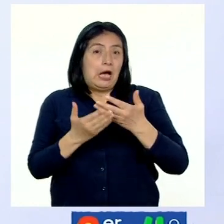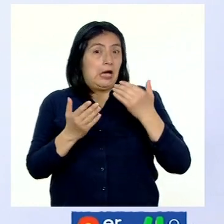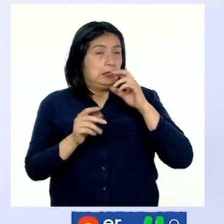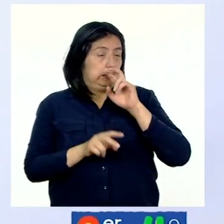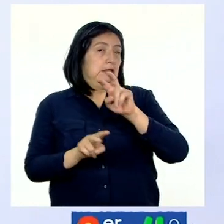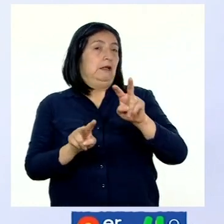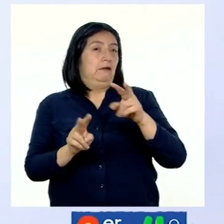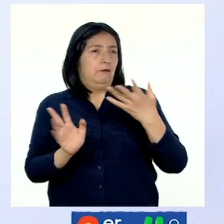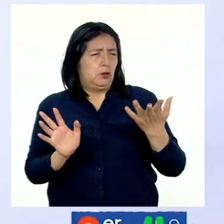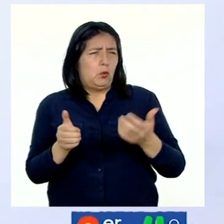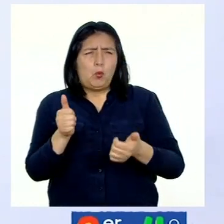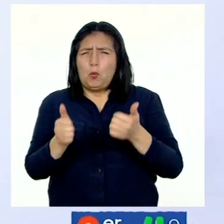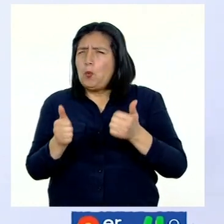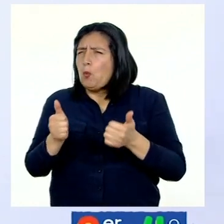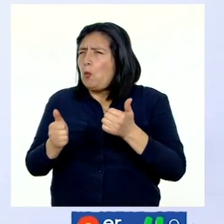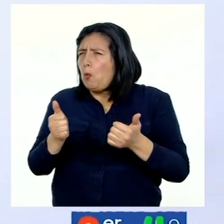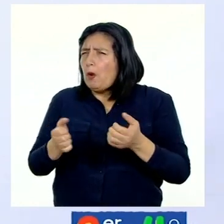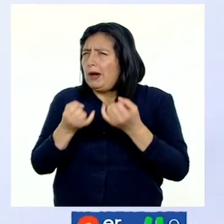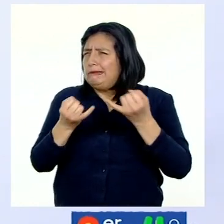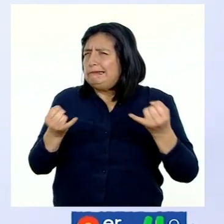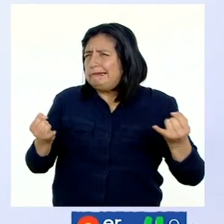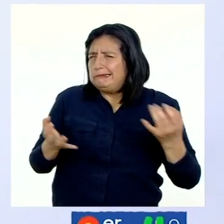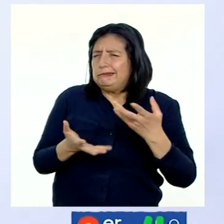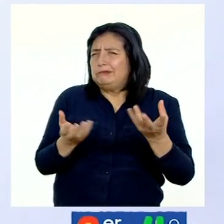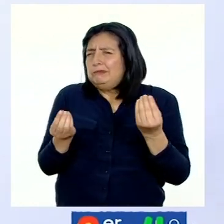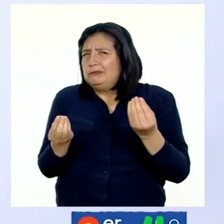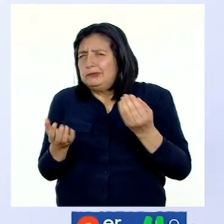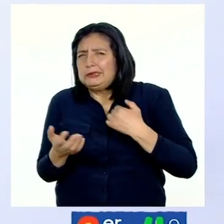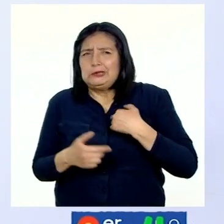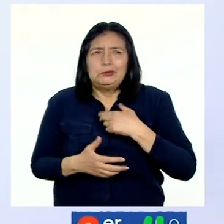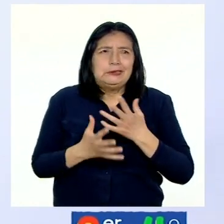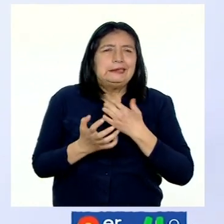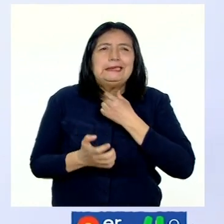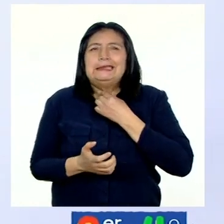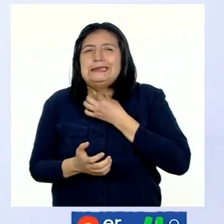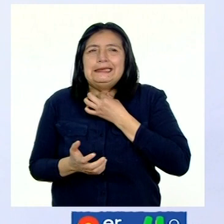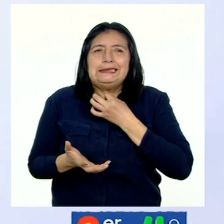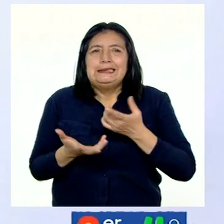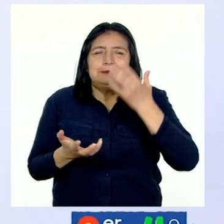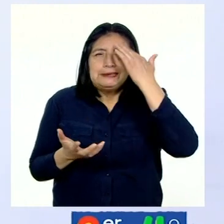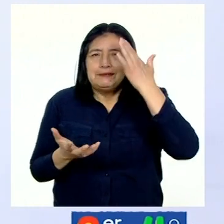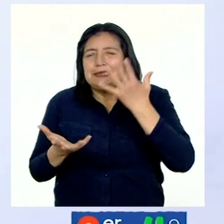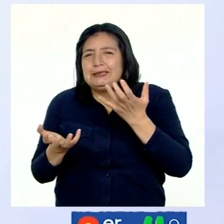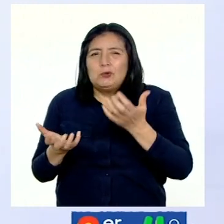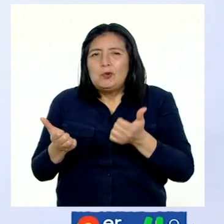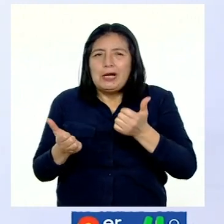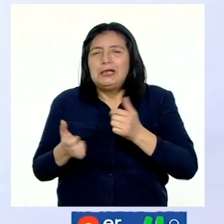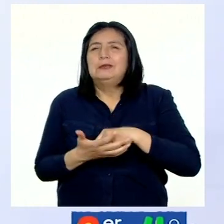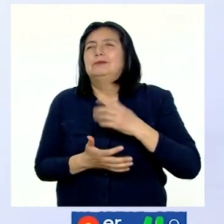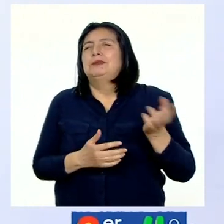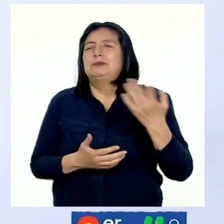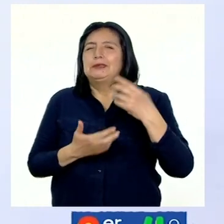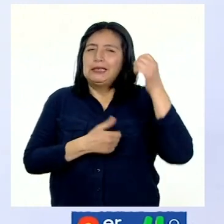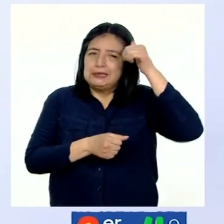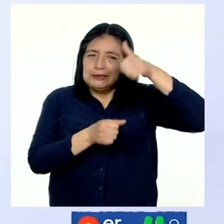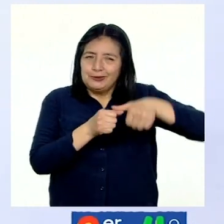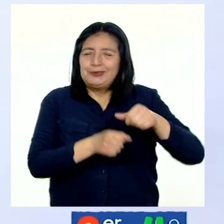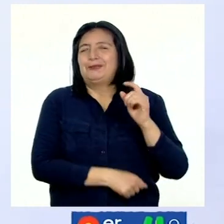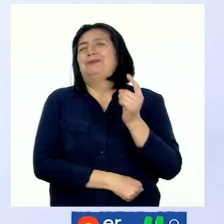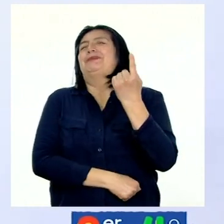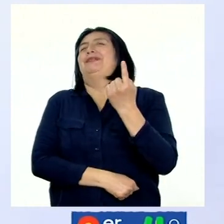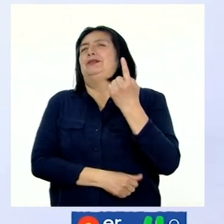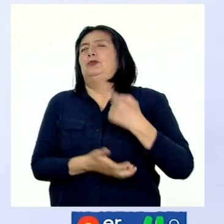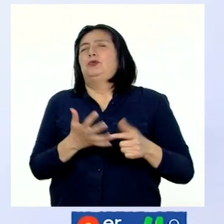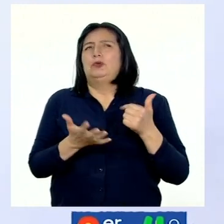de ver exactamente cuáles son estos instrumentos, porque nos morimos de curiosidad por saberlo, vamos a repasar primero